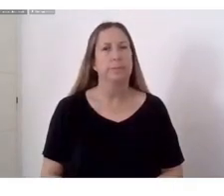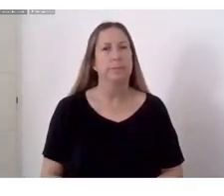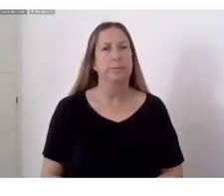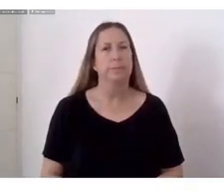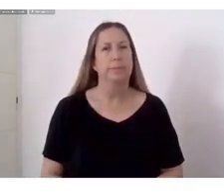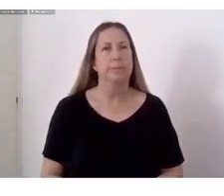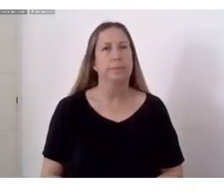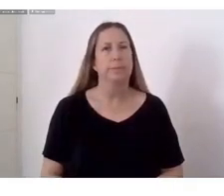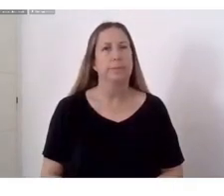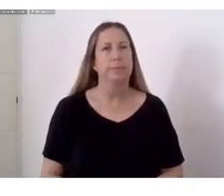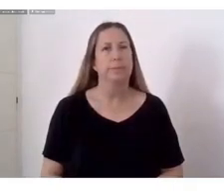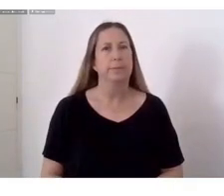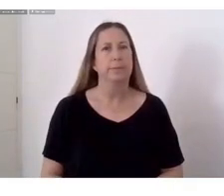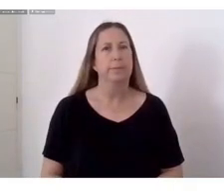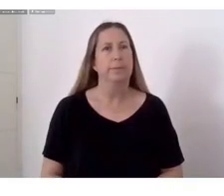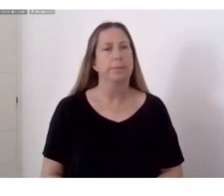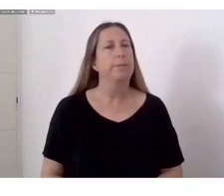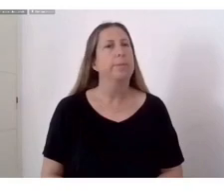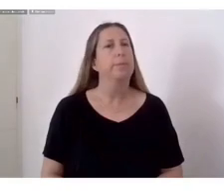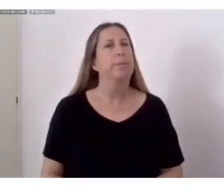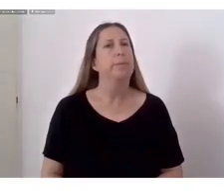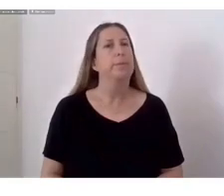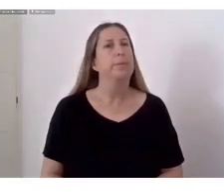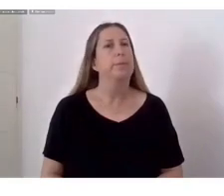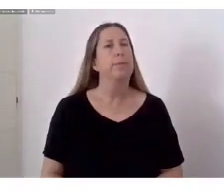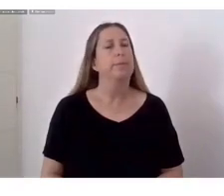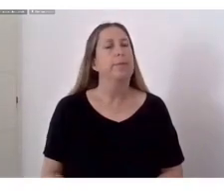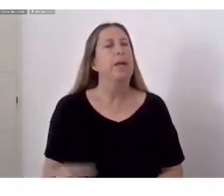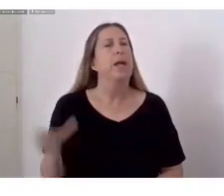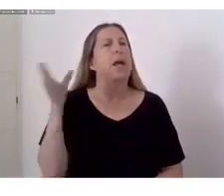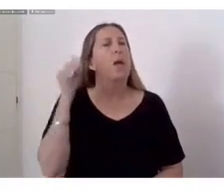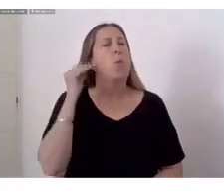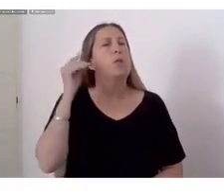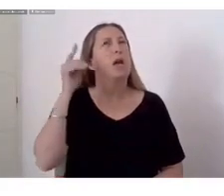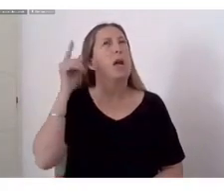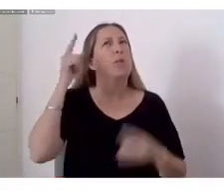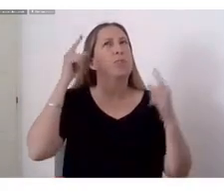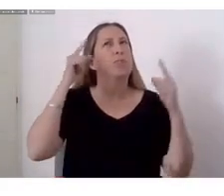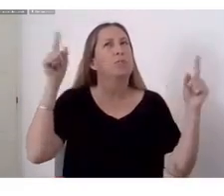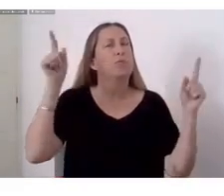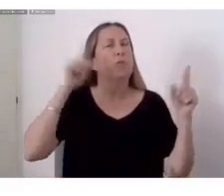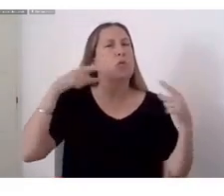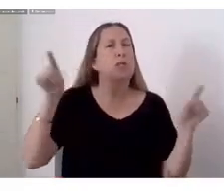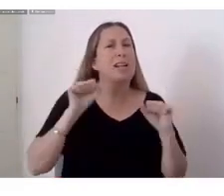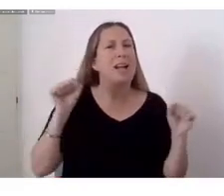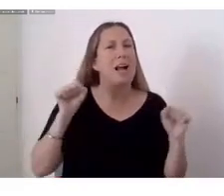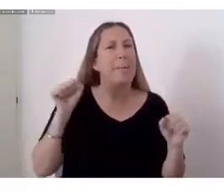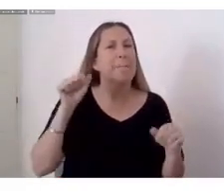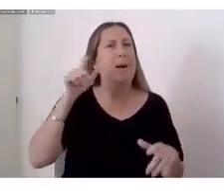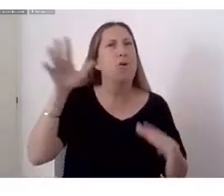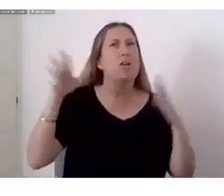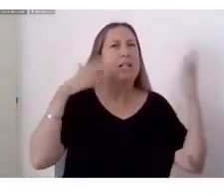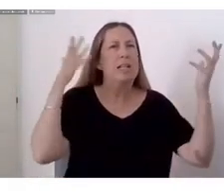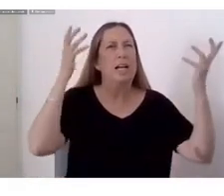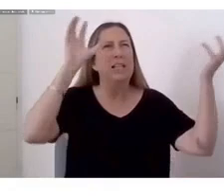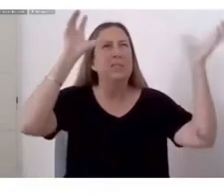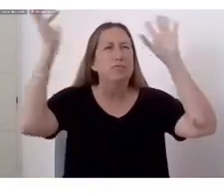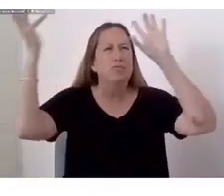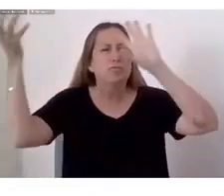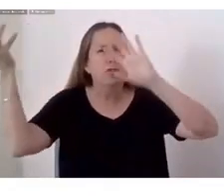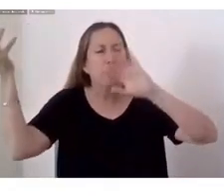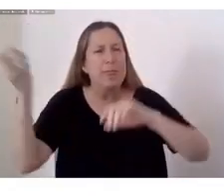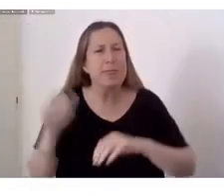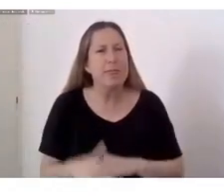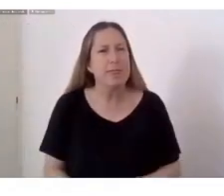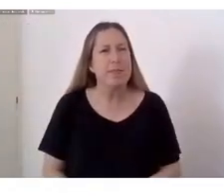Aullando entre Relámpagos Perdida en la tormenta De